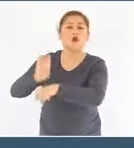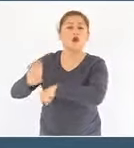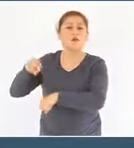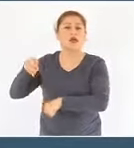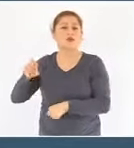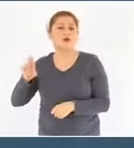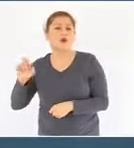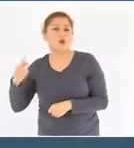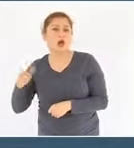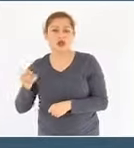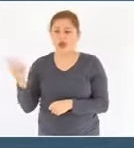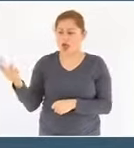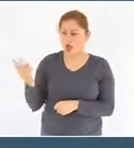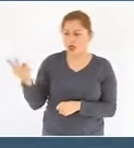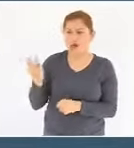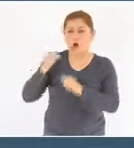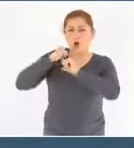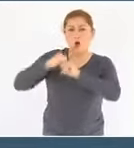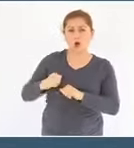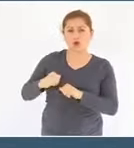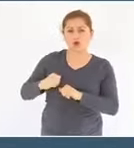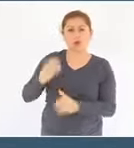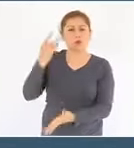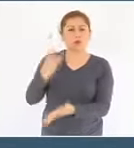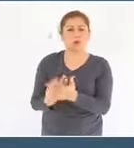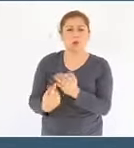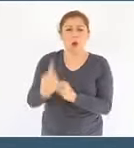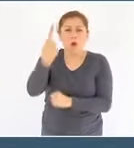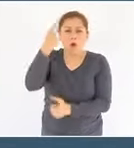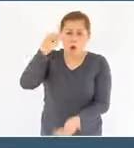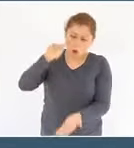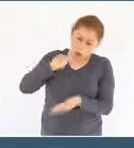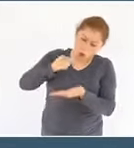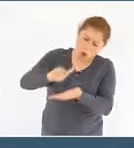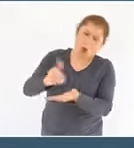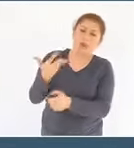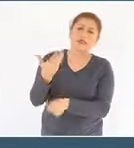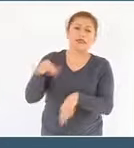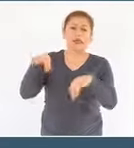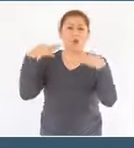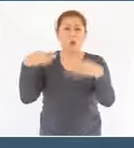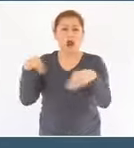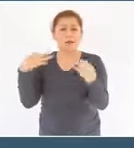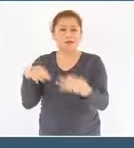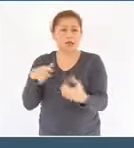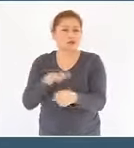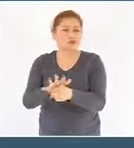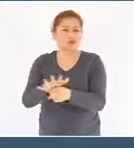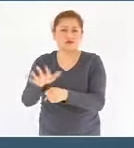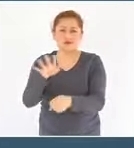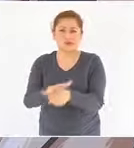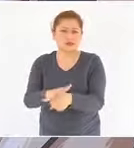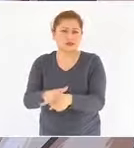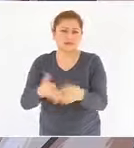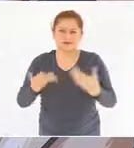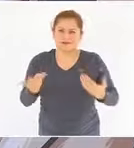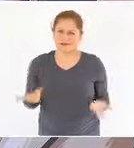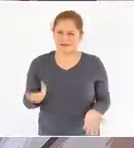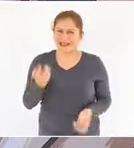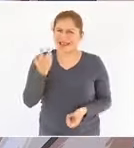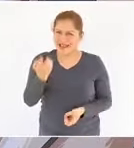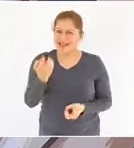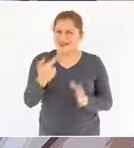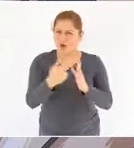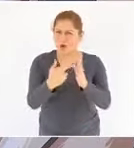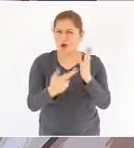sólo pide un expediente con menos de 50 páginas. Esta sobre regulación